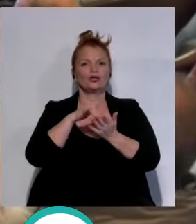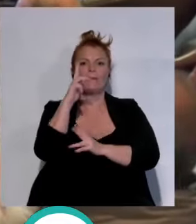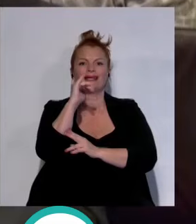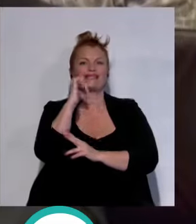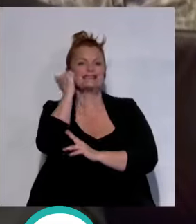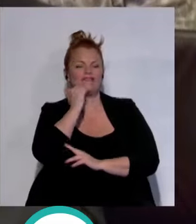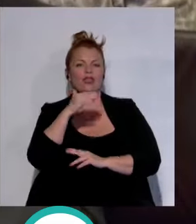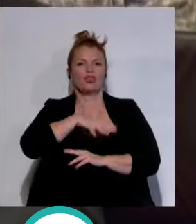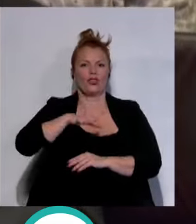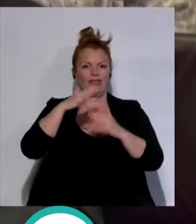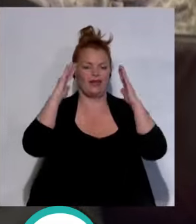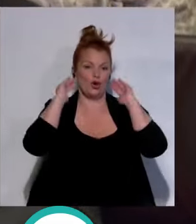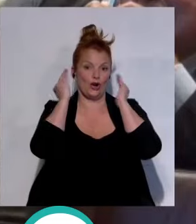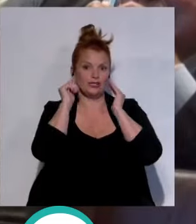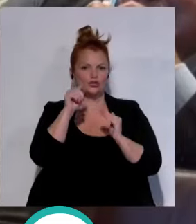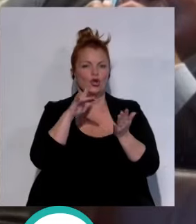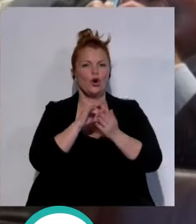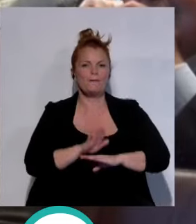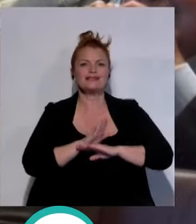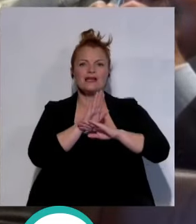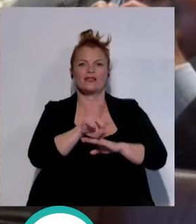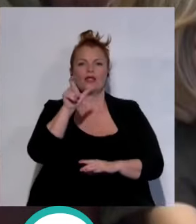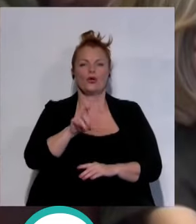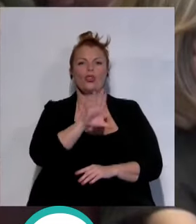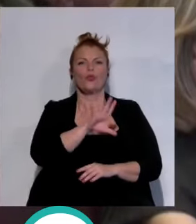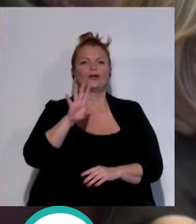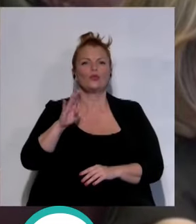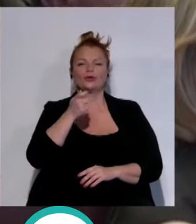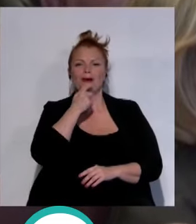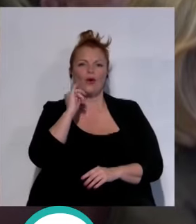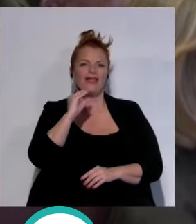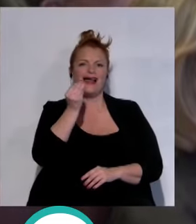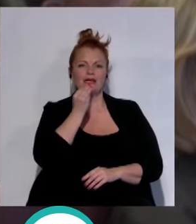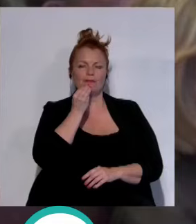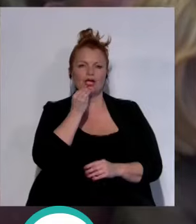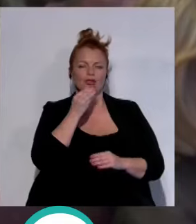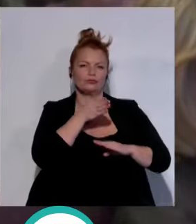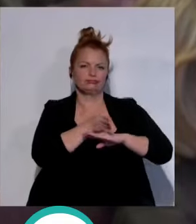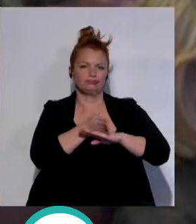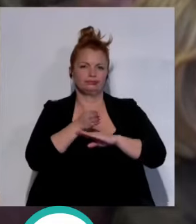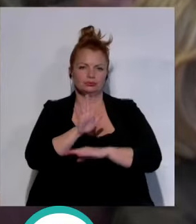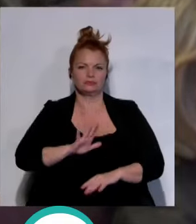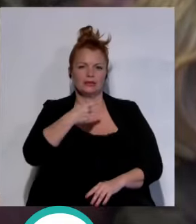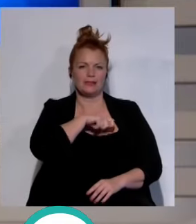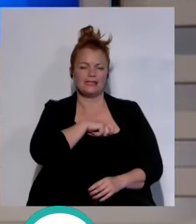y sábado en el Palacio de Congresos de Cádiz con la presencia de los 54 bancos de alimentos presentes en toda España